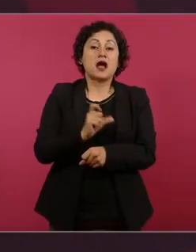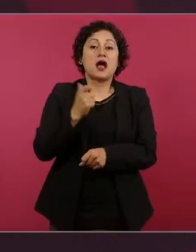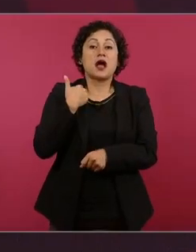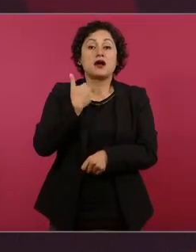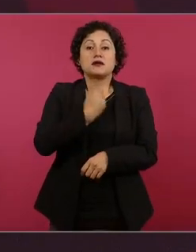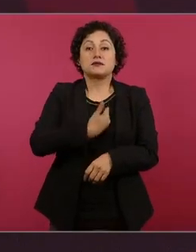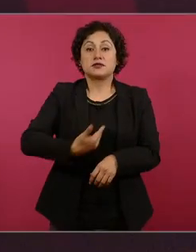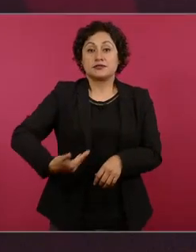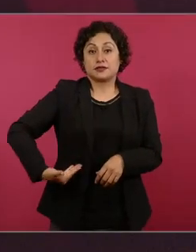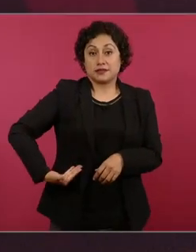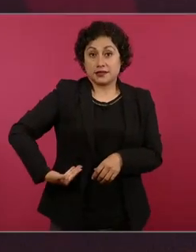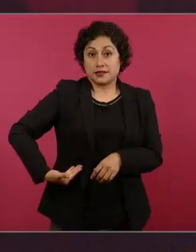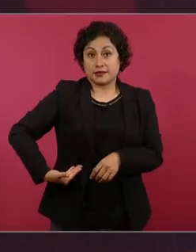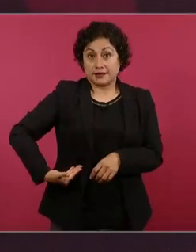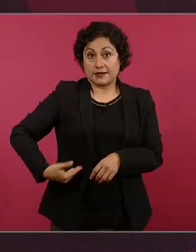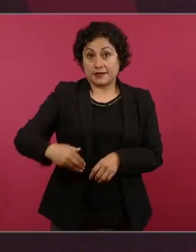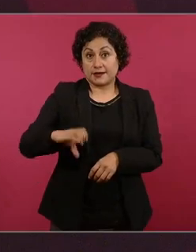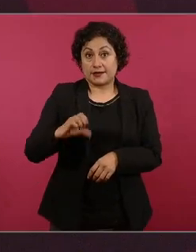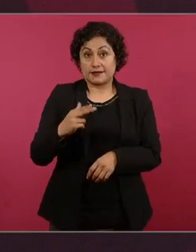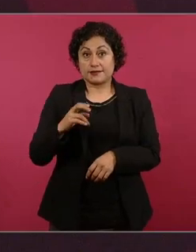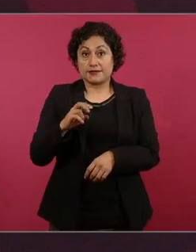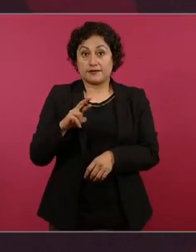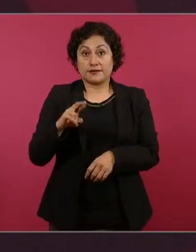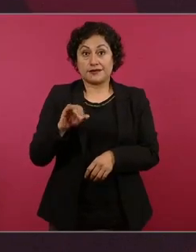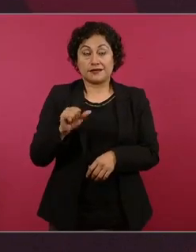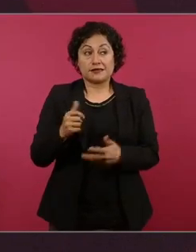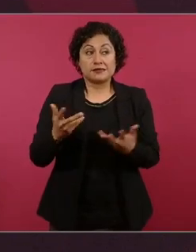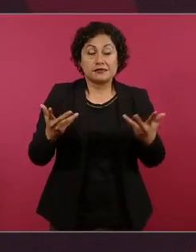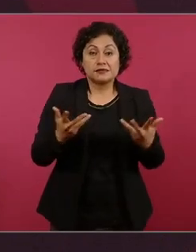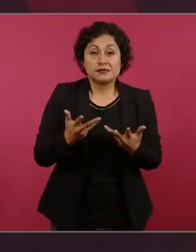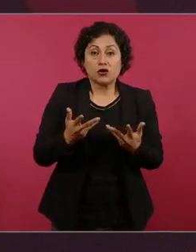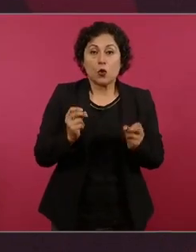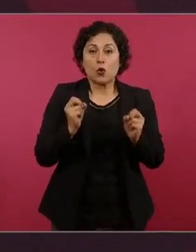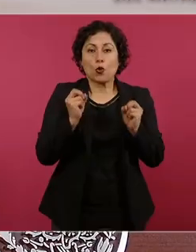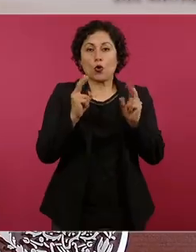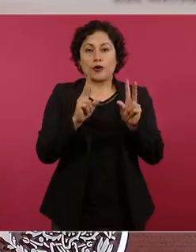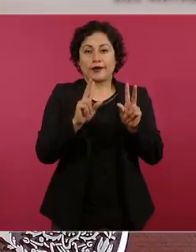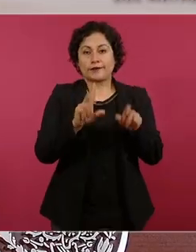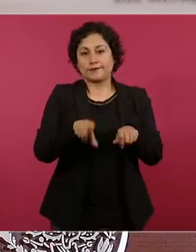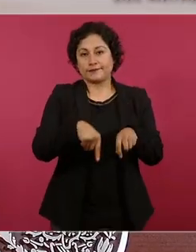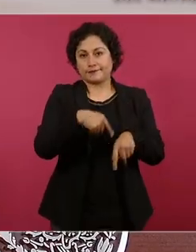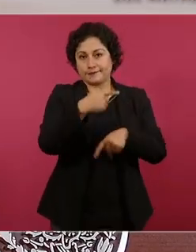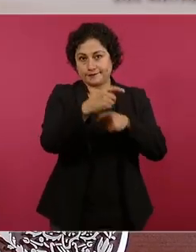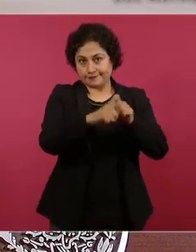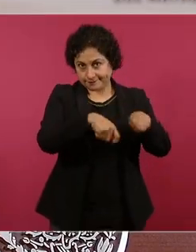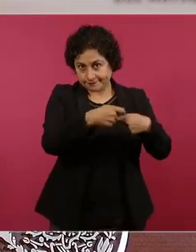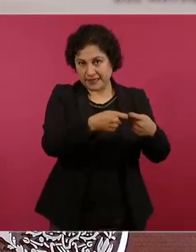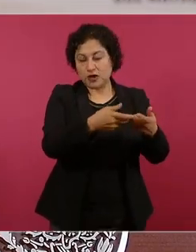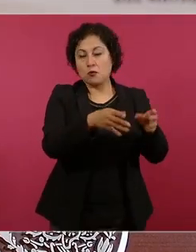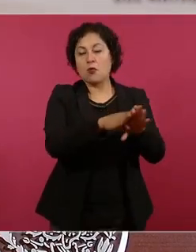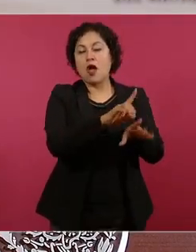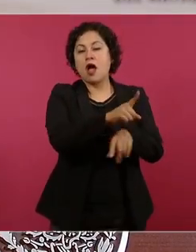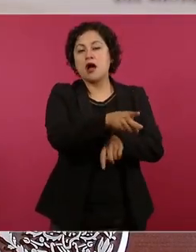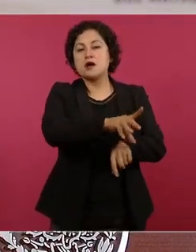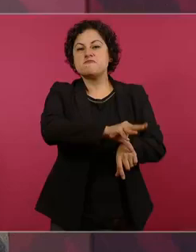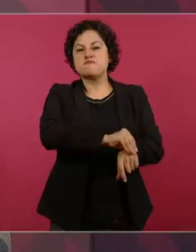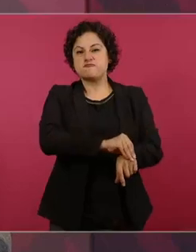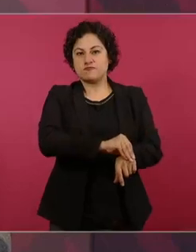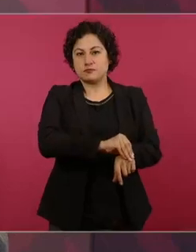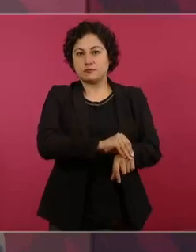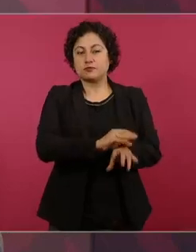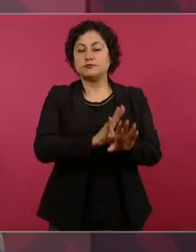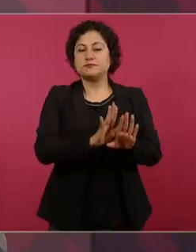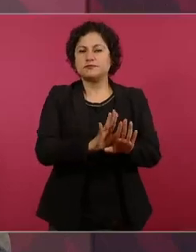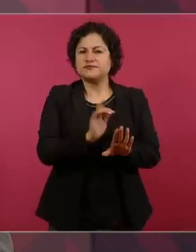les otorga a los empresarios esta concesión que consiste